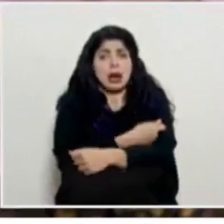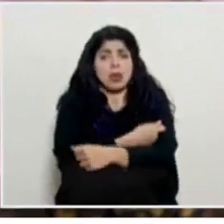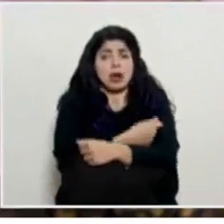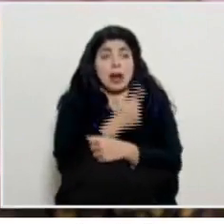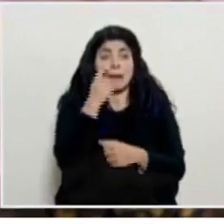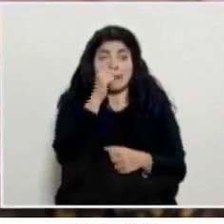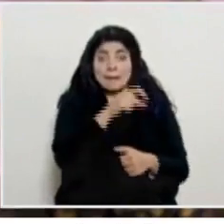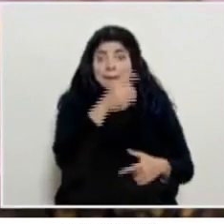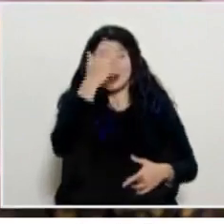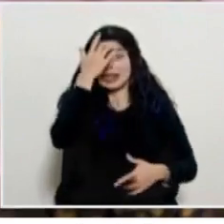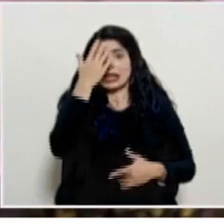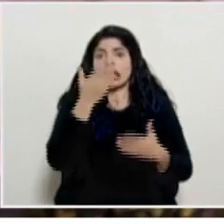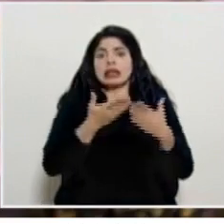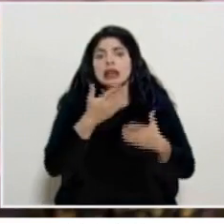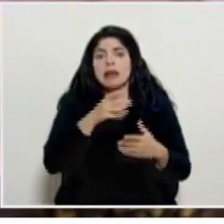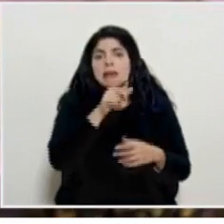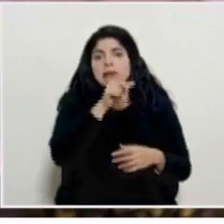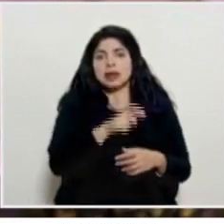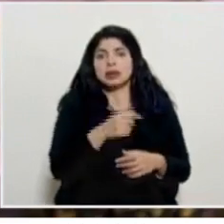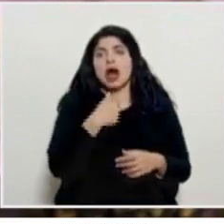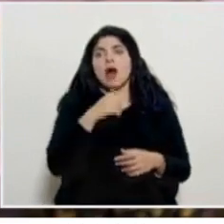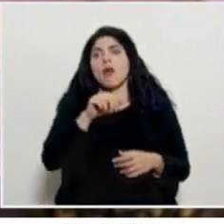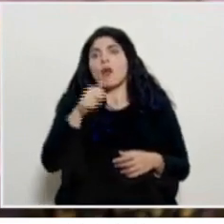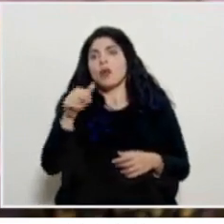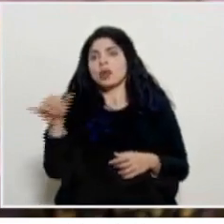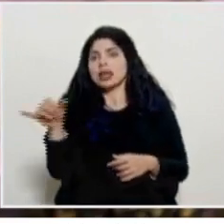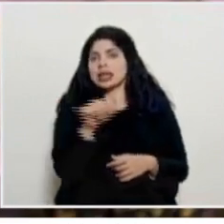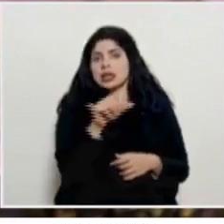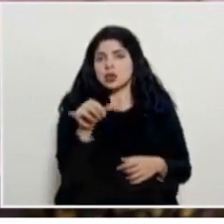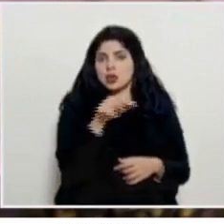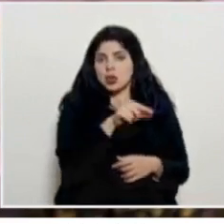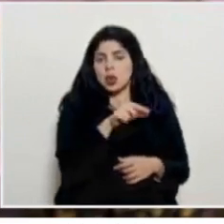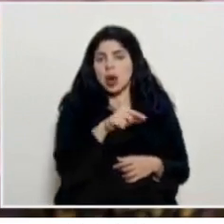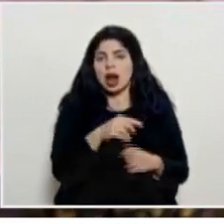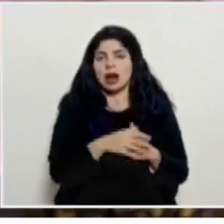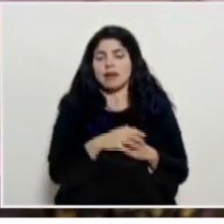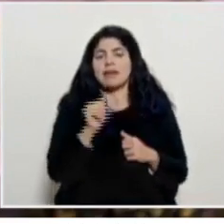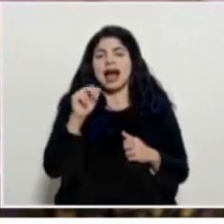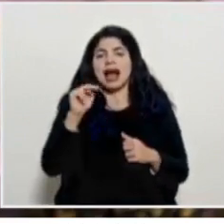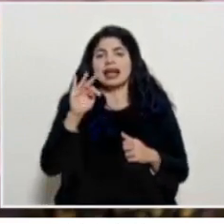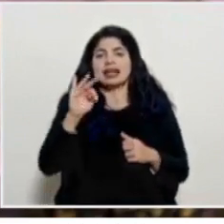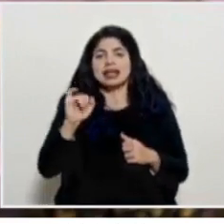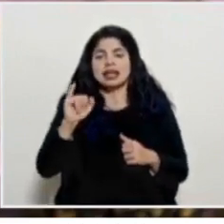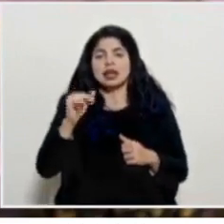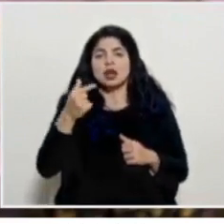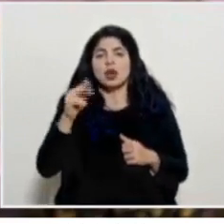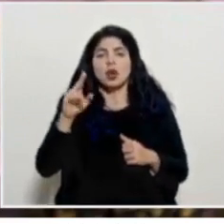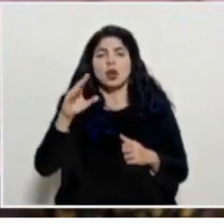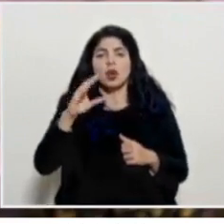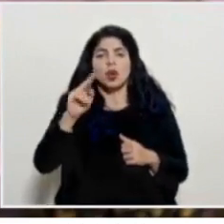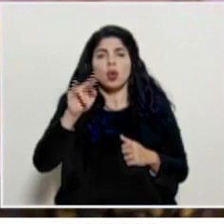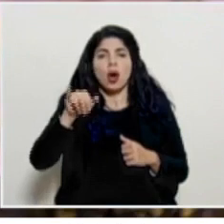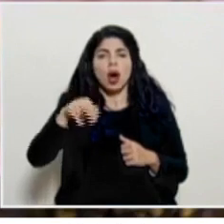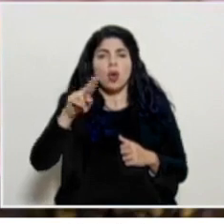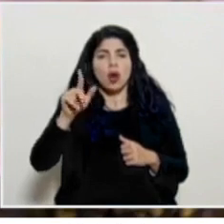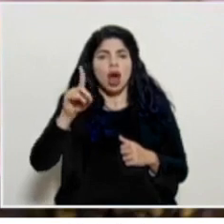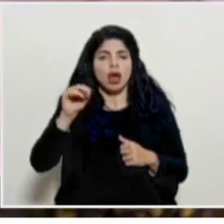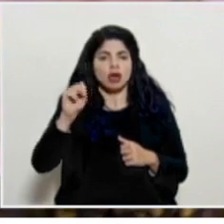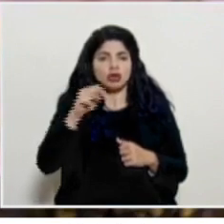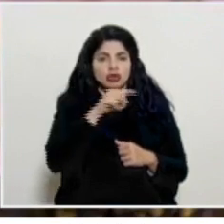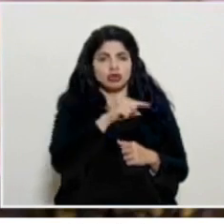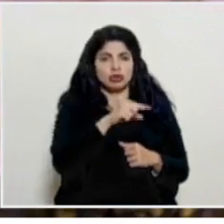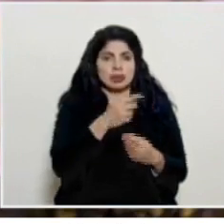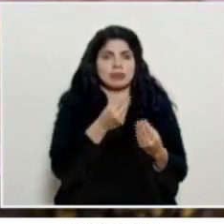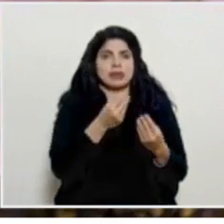un paciente y que pueden tenerlo muchos otros pacientes en este momento del país ante el uso de la nueva vacuna